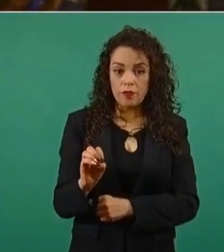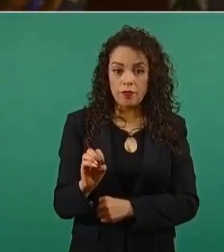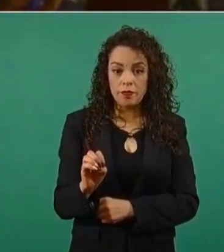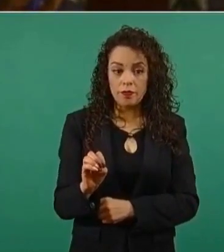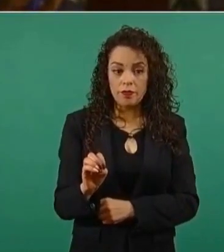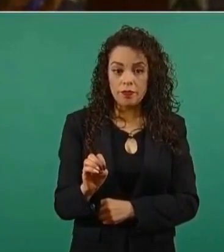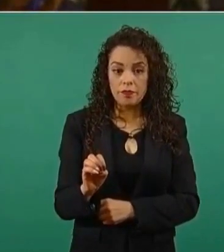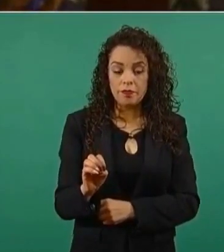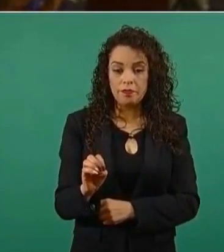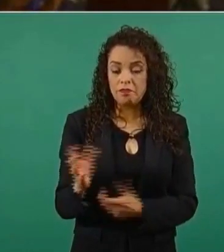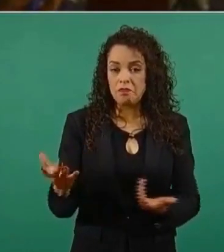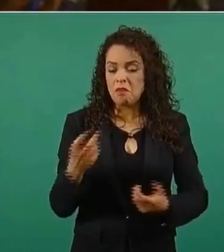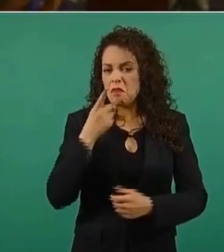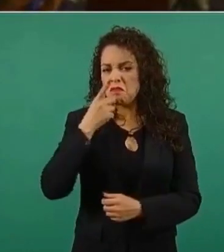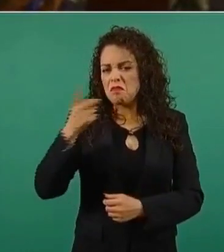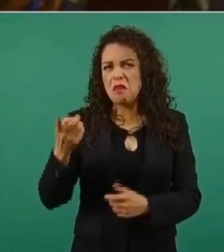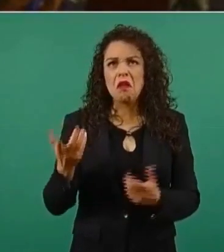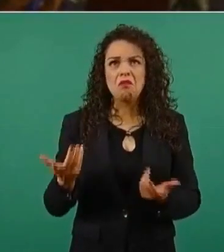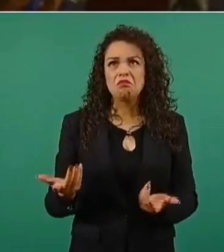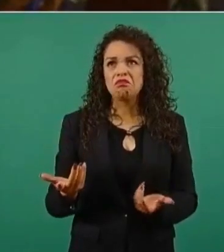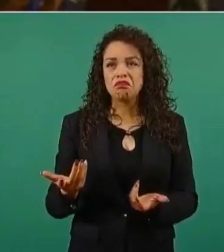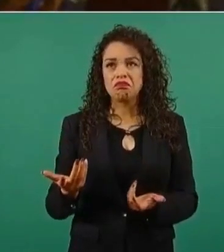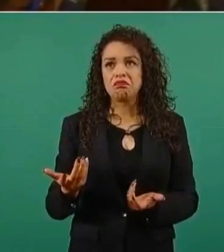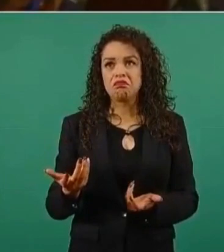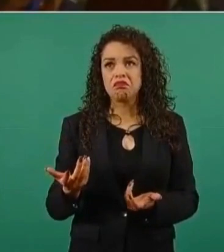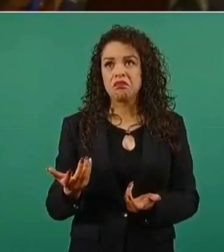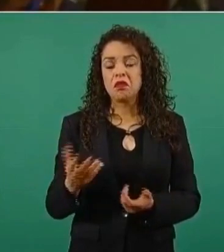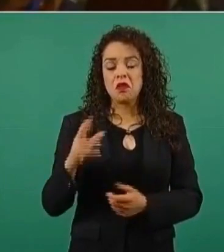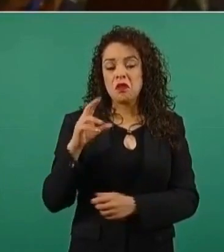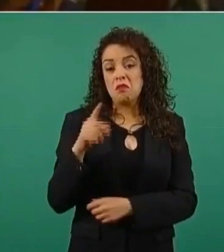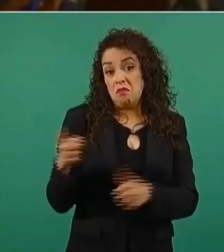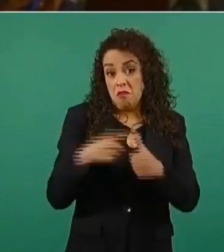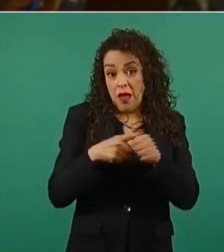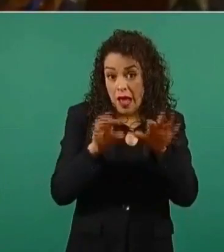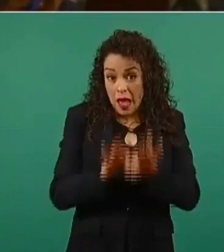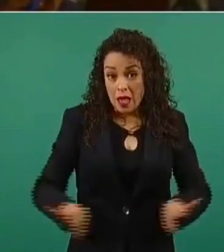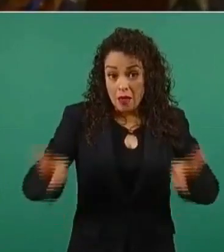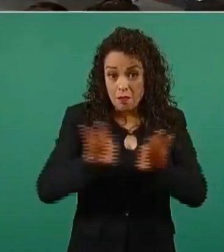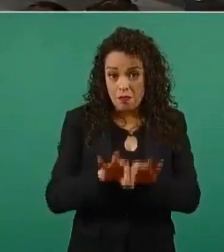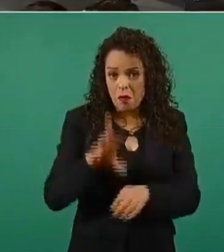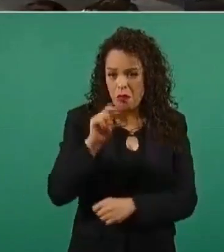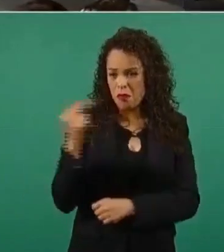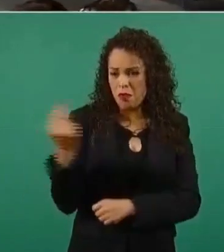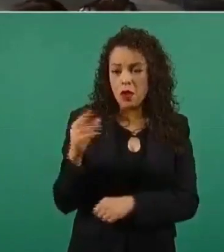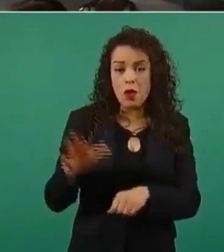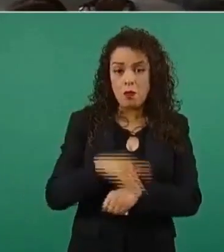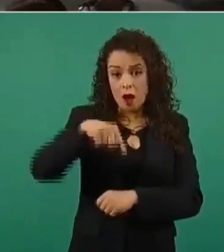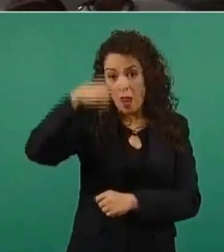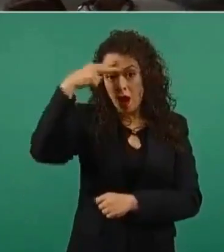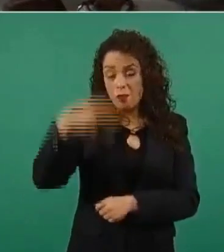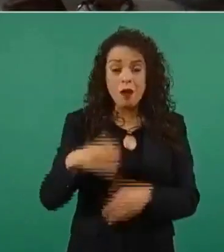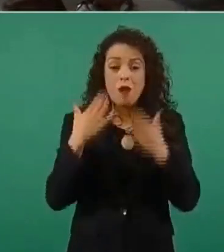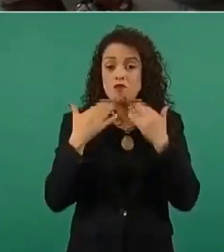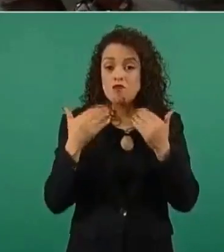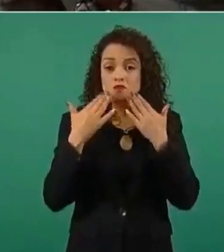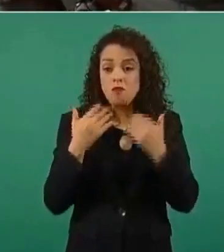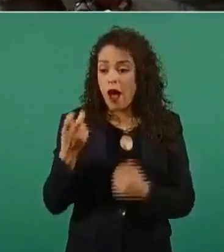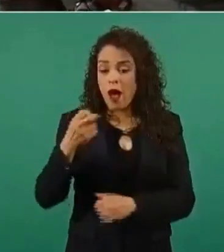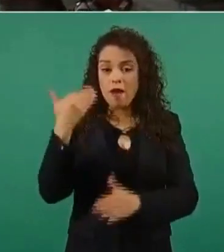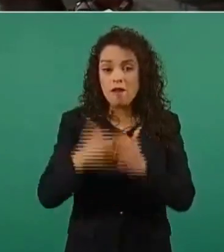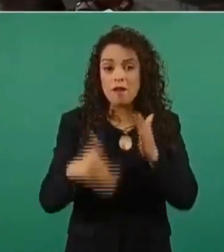no es necesario darle tanta prioridad porque no hay litio en México. Y estas